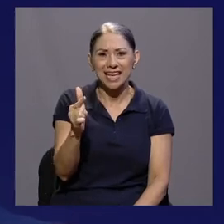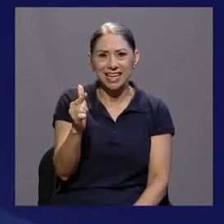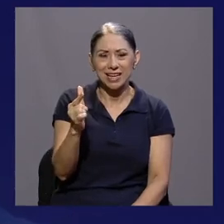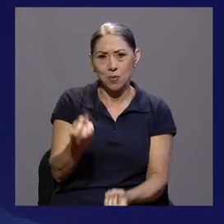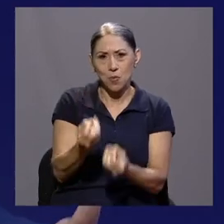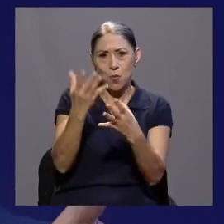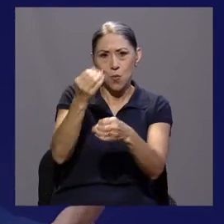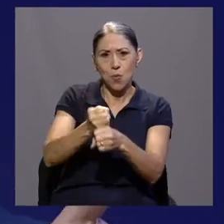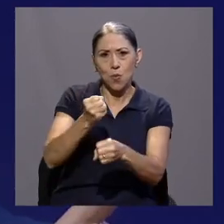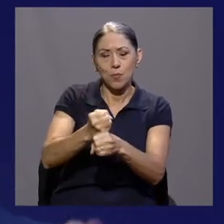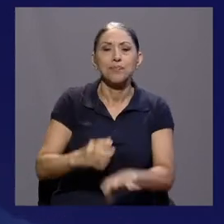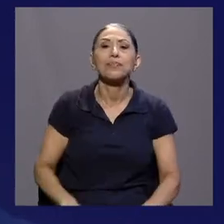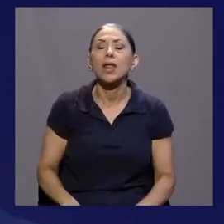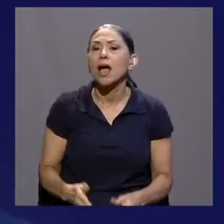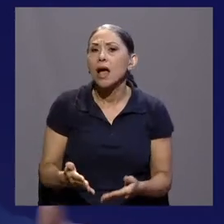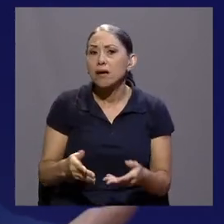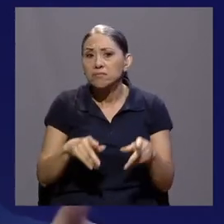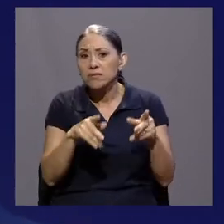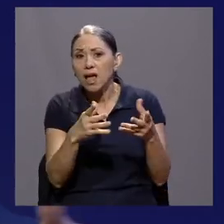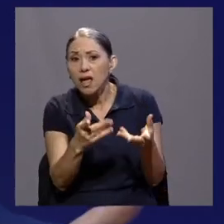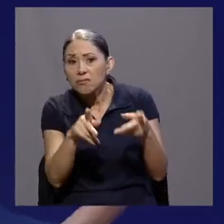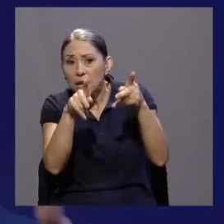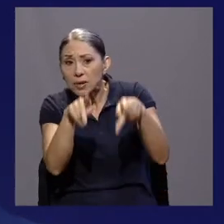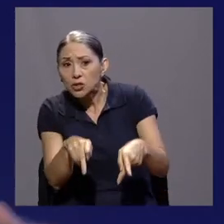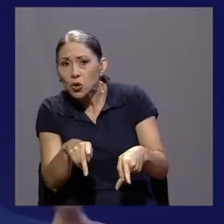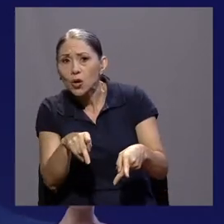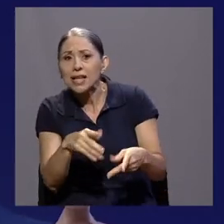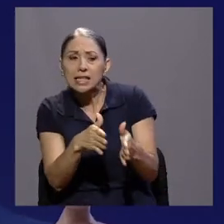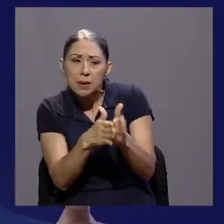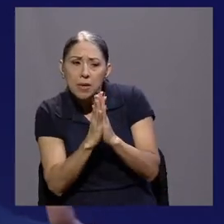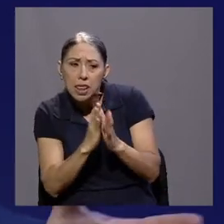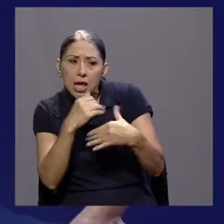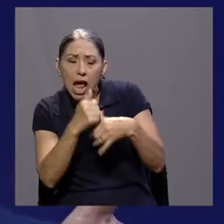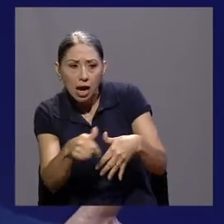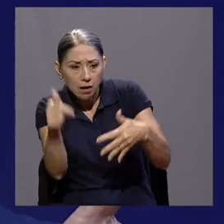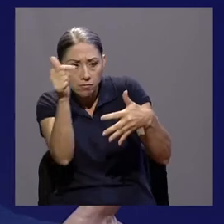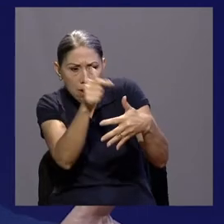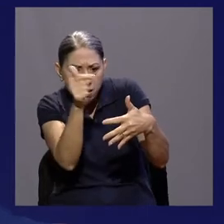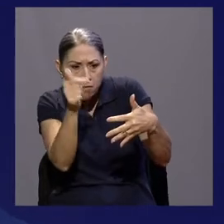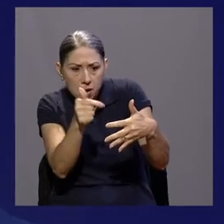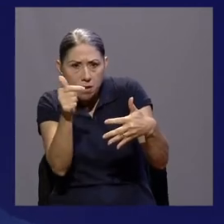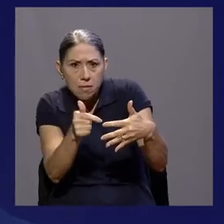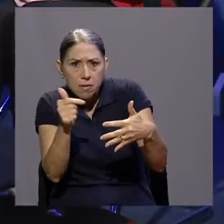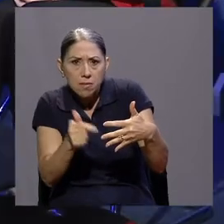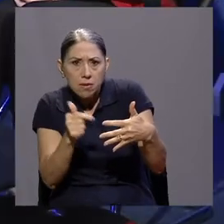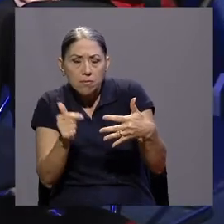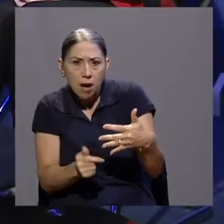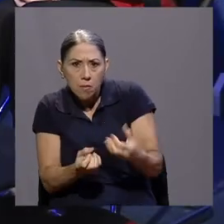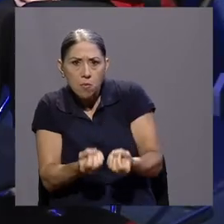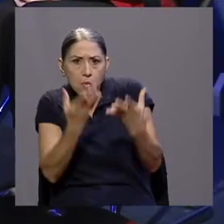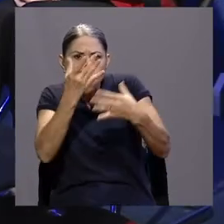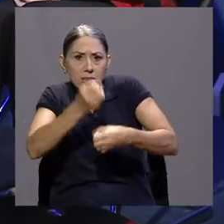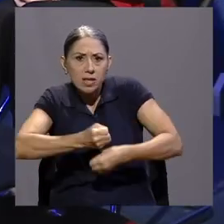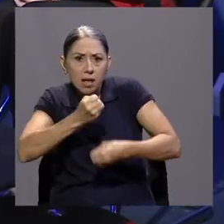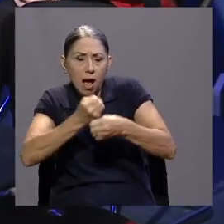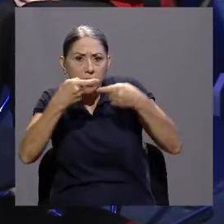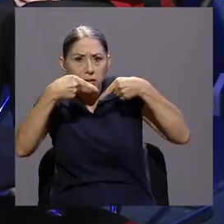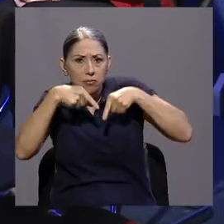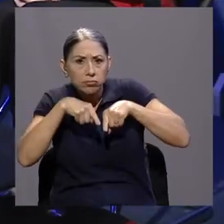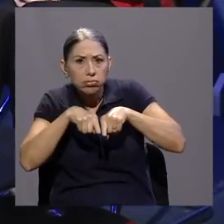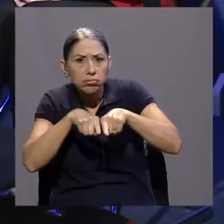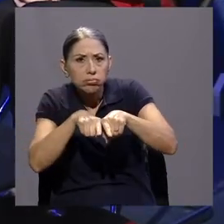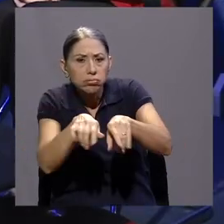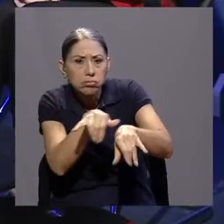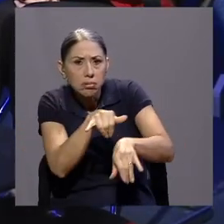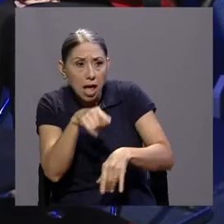pida que realicen diferentes funciones casi simultáneamente. Eso supongo que puede incidir mucho